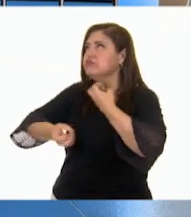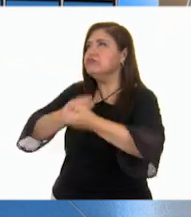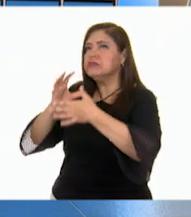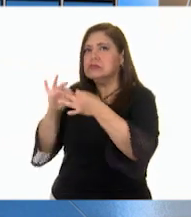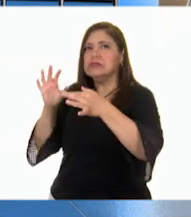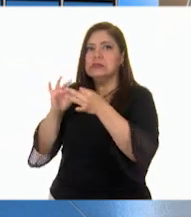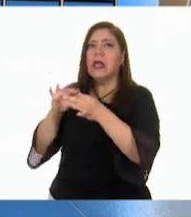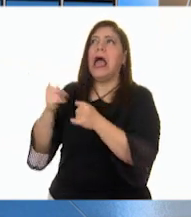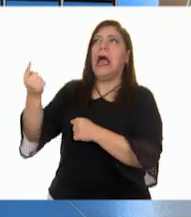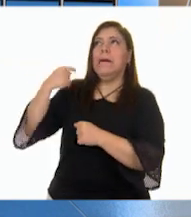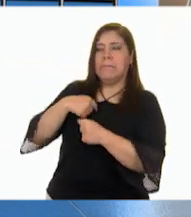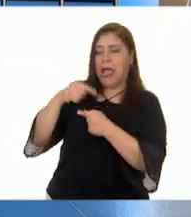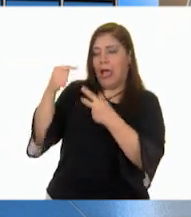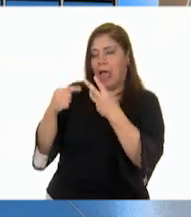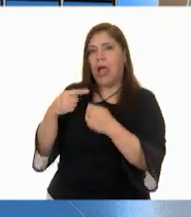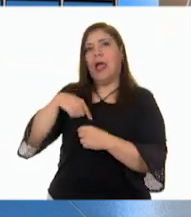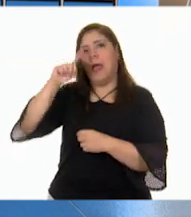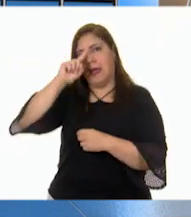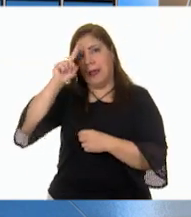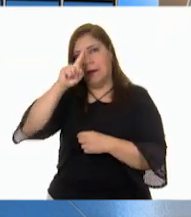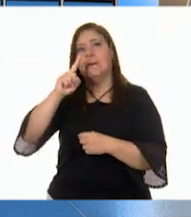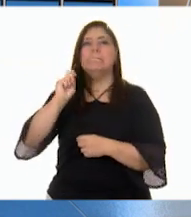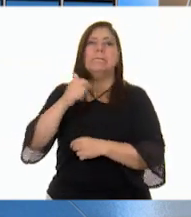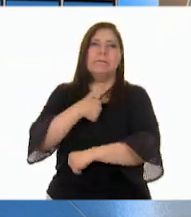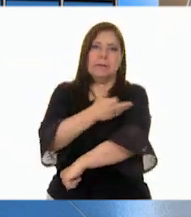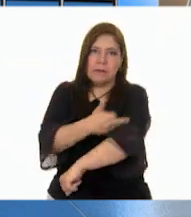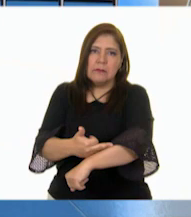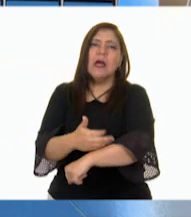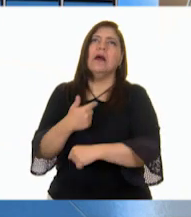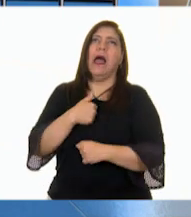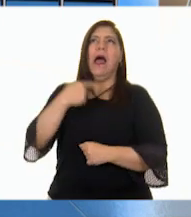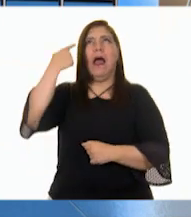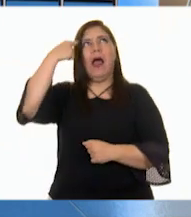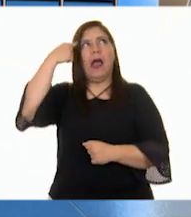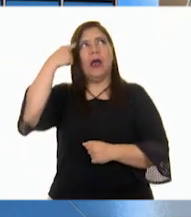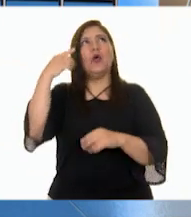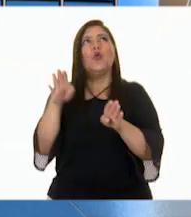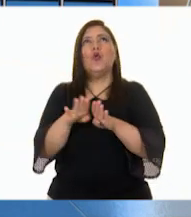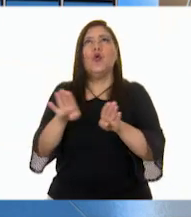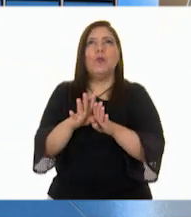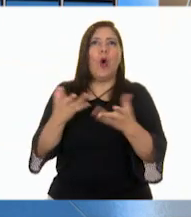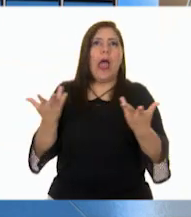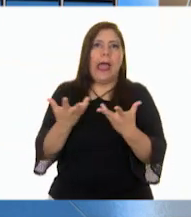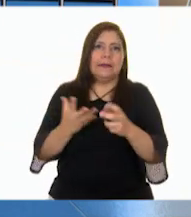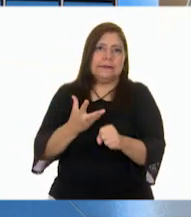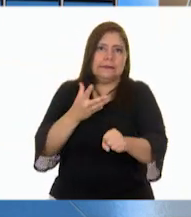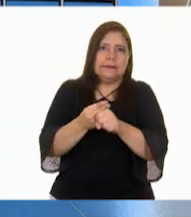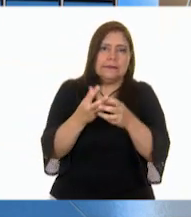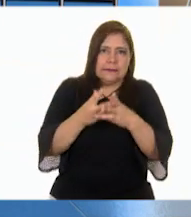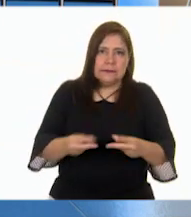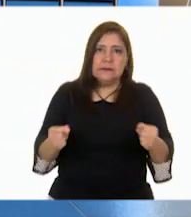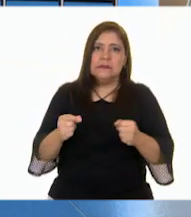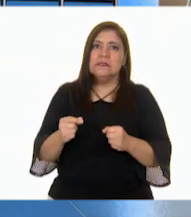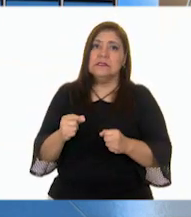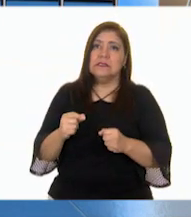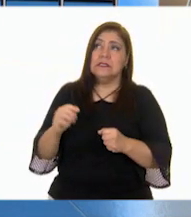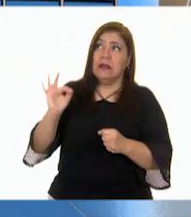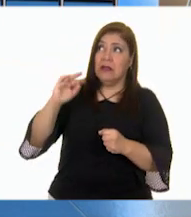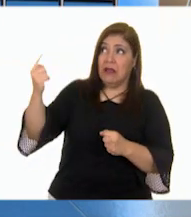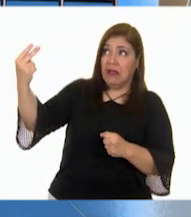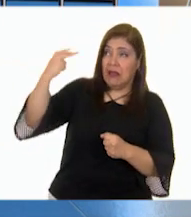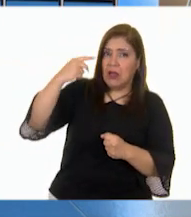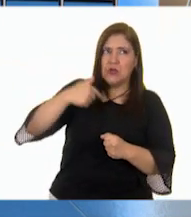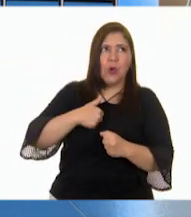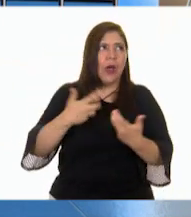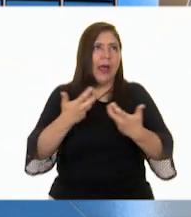darme consejos y ayudarme a encontrar una solución. Si ven que no estoy reaccionando de